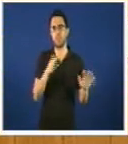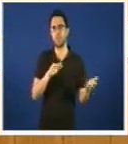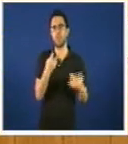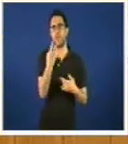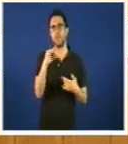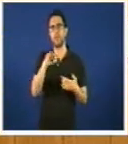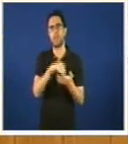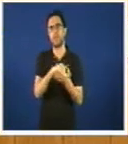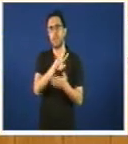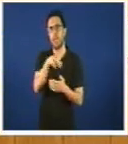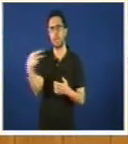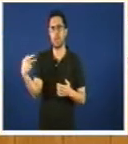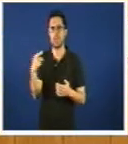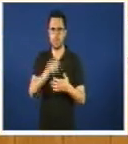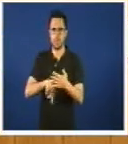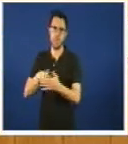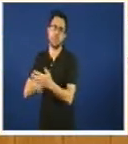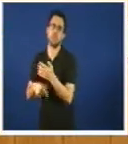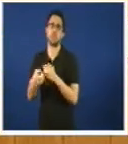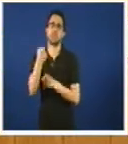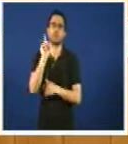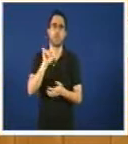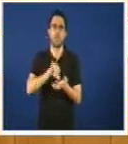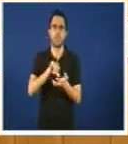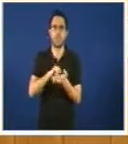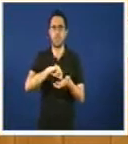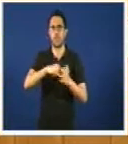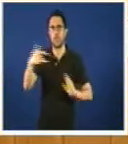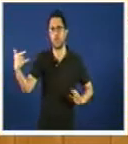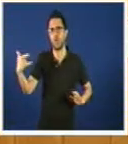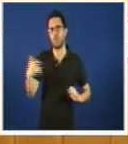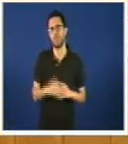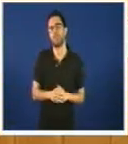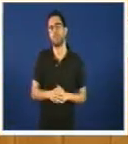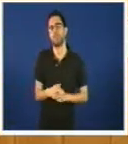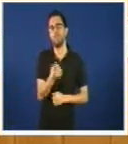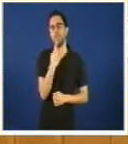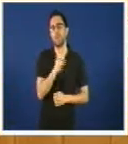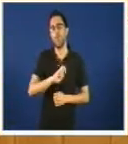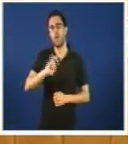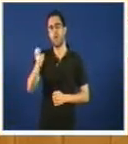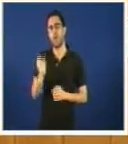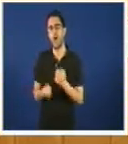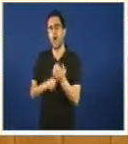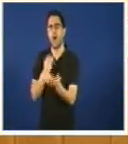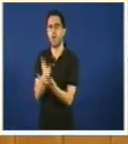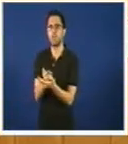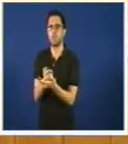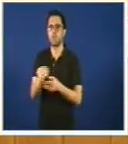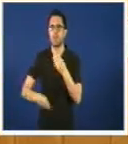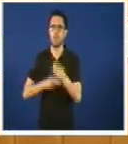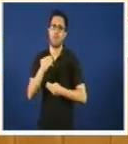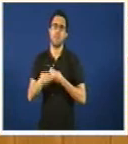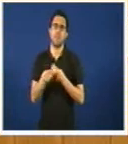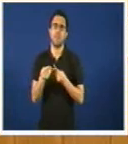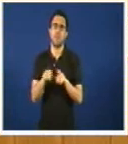ao mes xo o centro tecnolóxico ben logo dignos que a outra gran aposta é facer un viveiro de empresas culturais